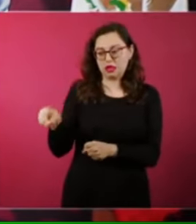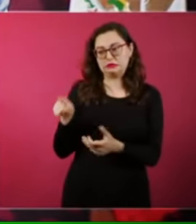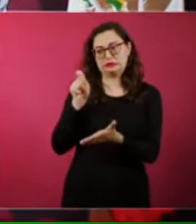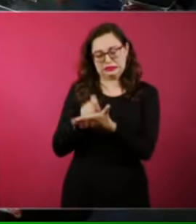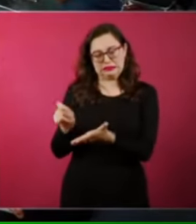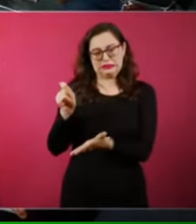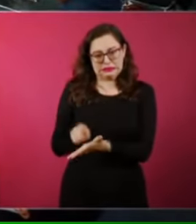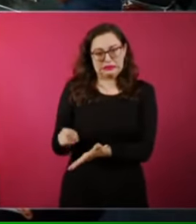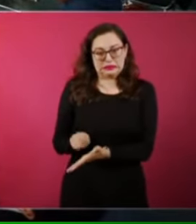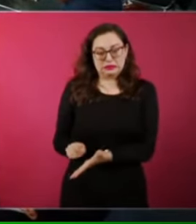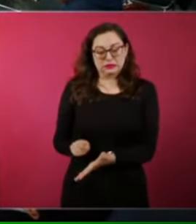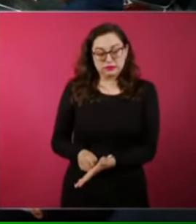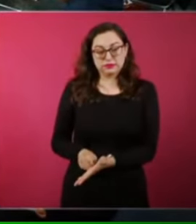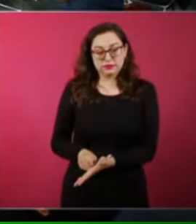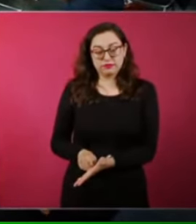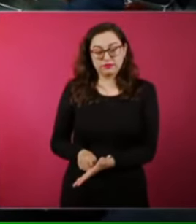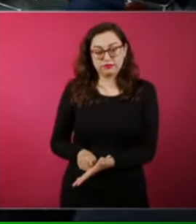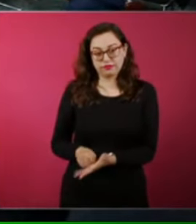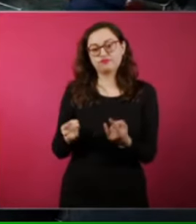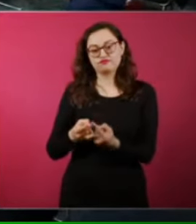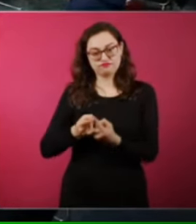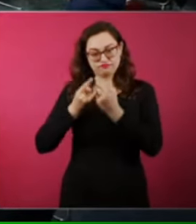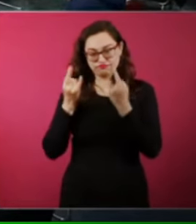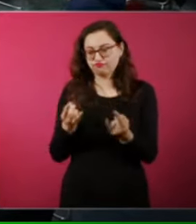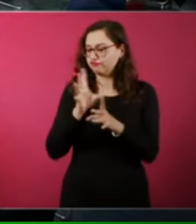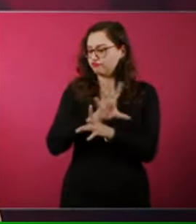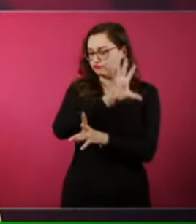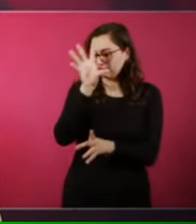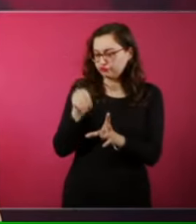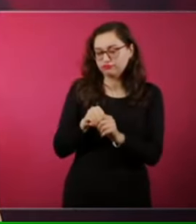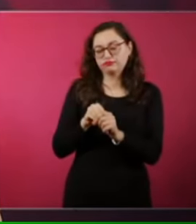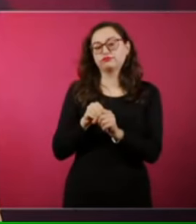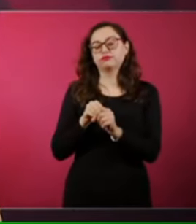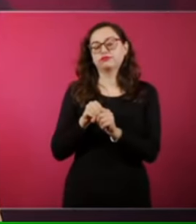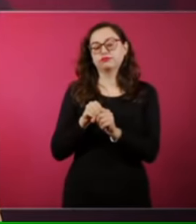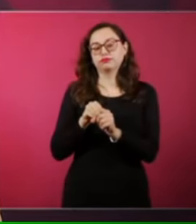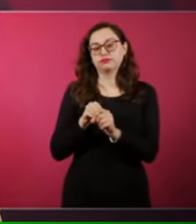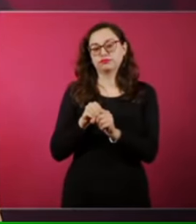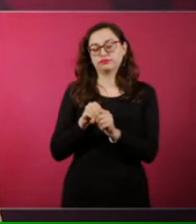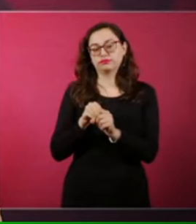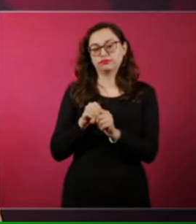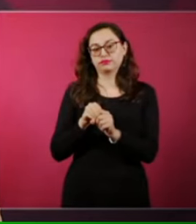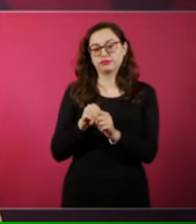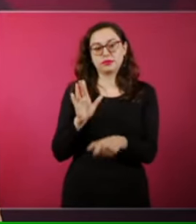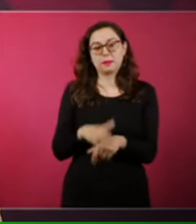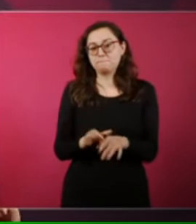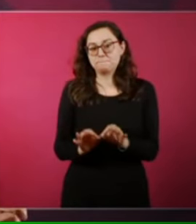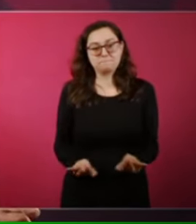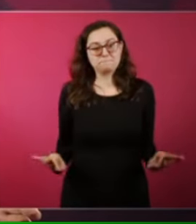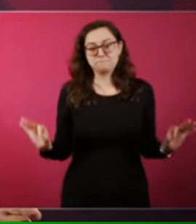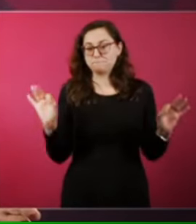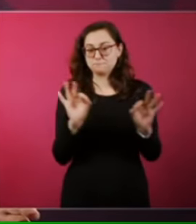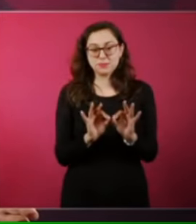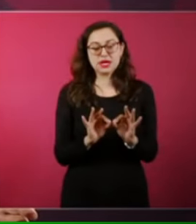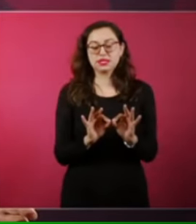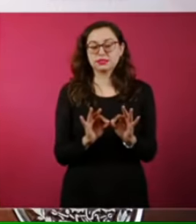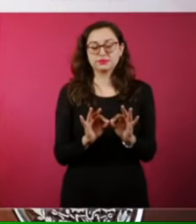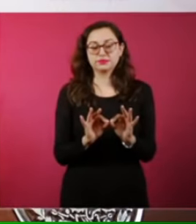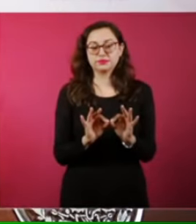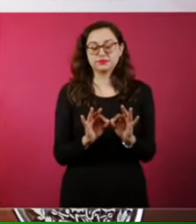folleto, narrando todo. Y lo más importante es